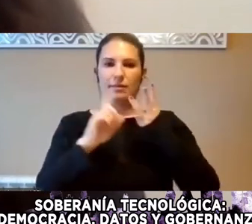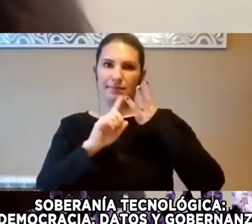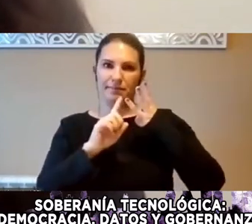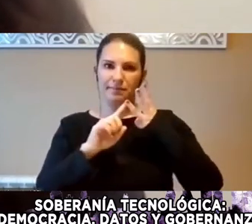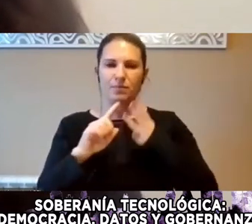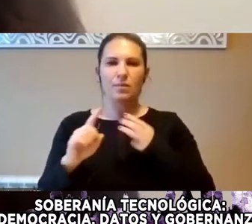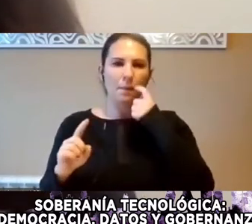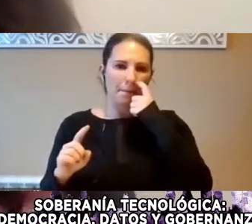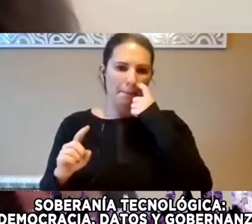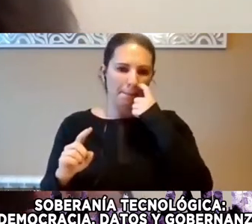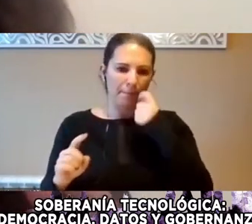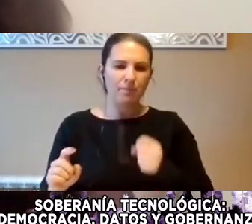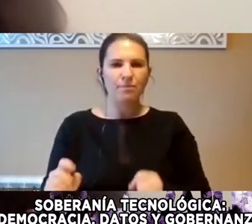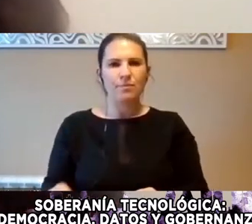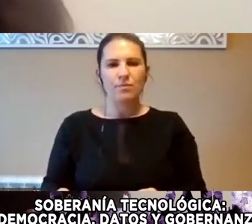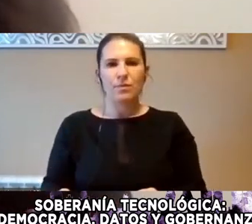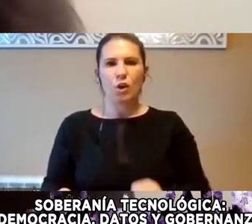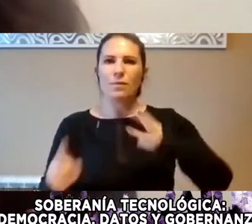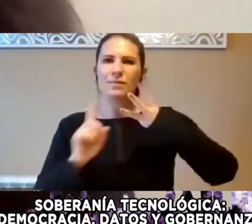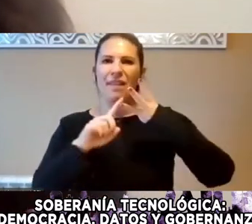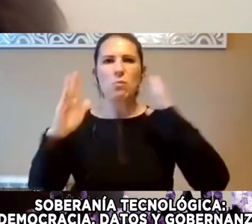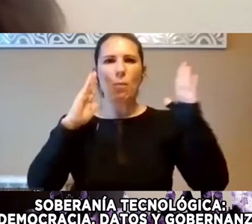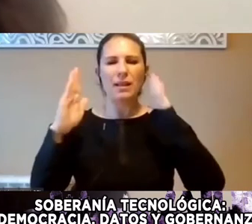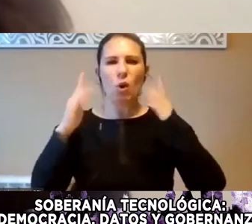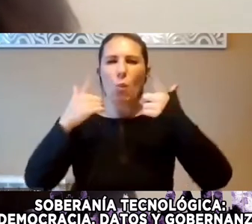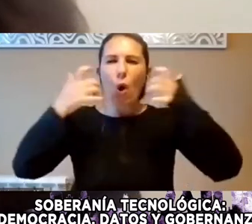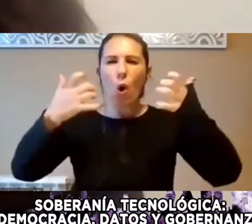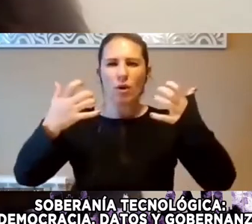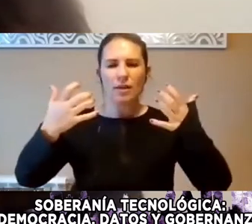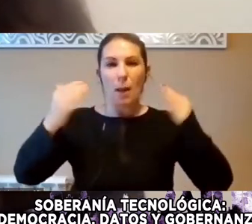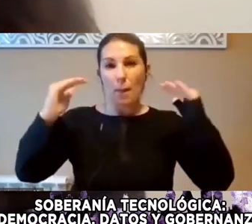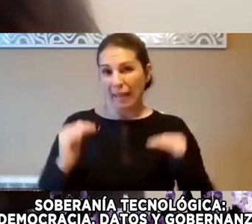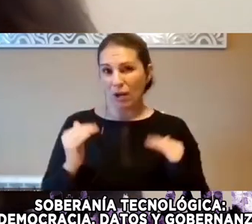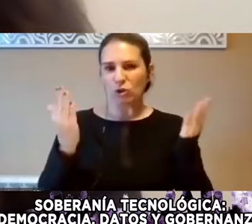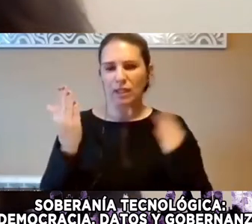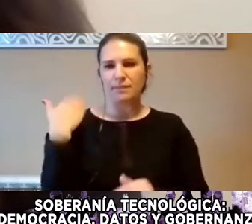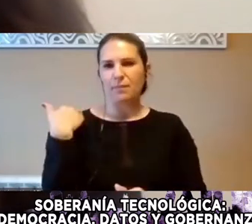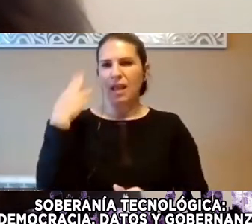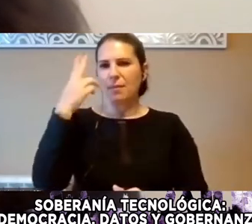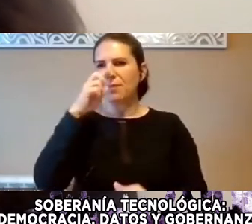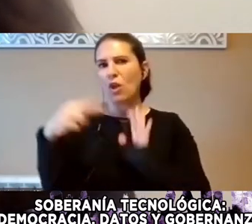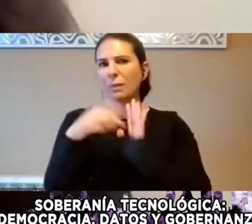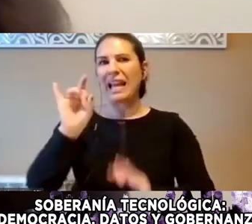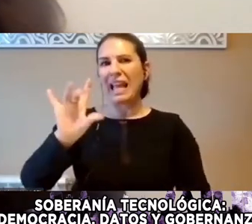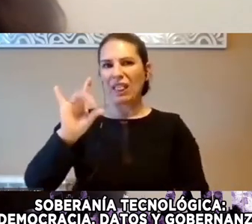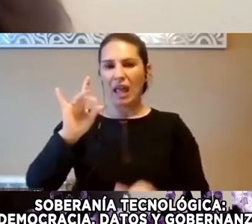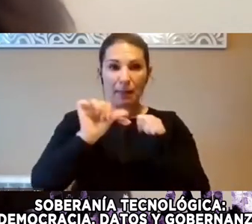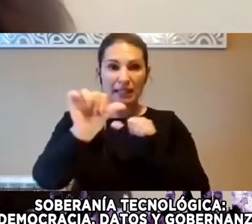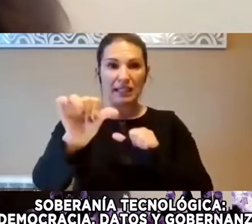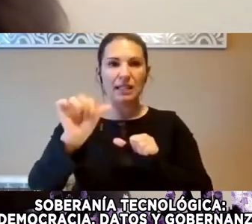Menos Menos Notable Ha sido A partir De 2015 Un Plan